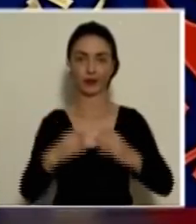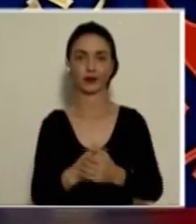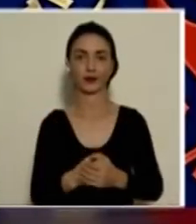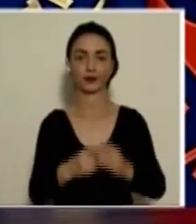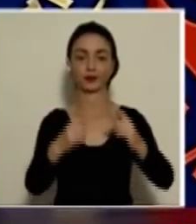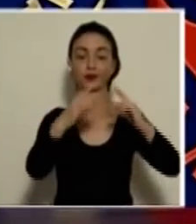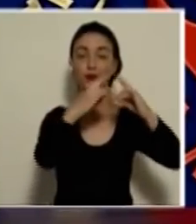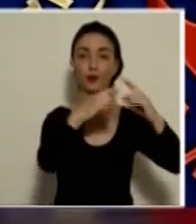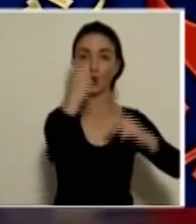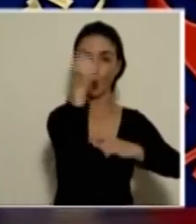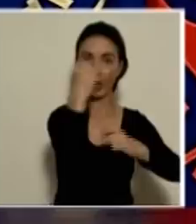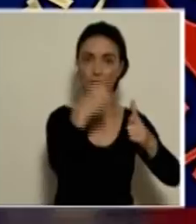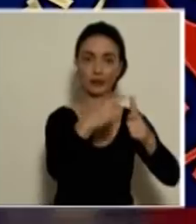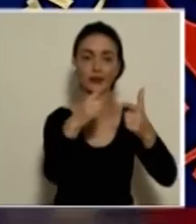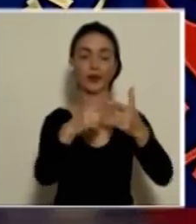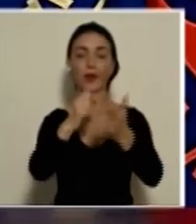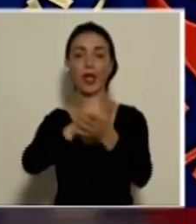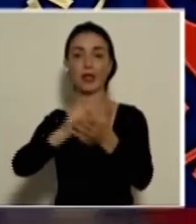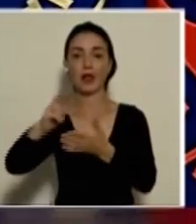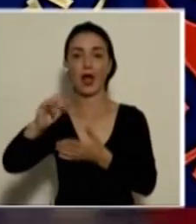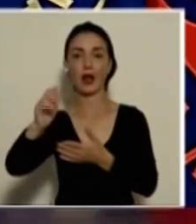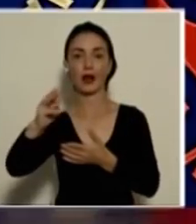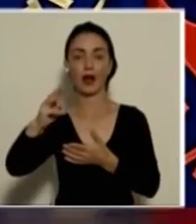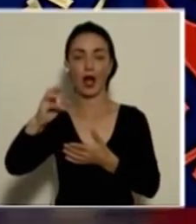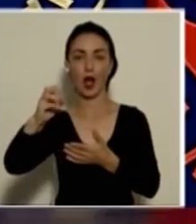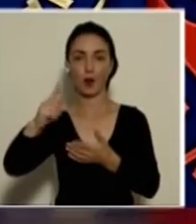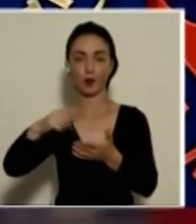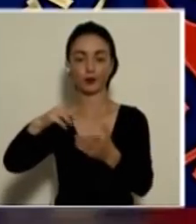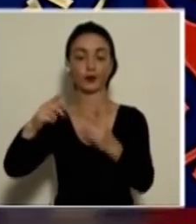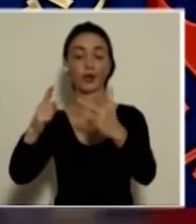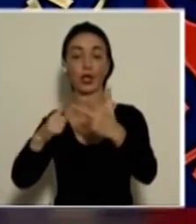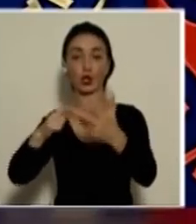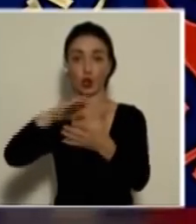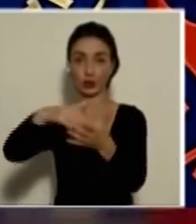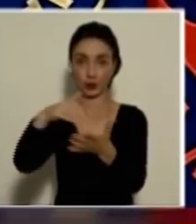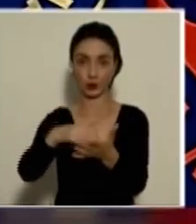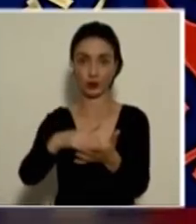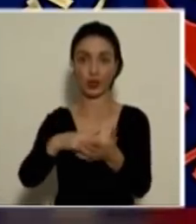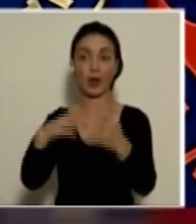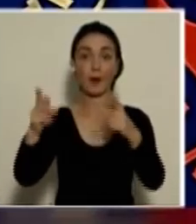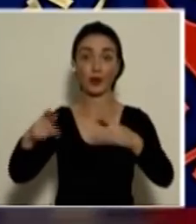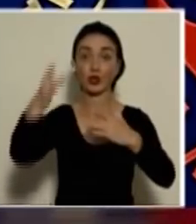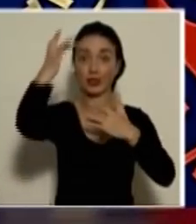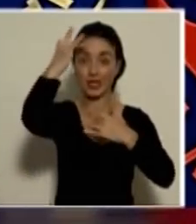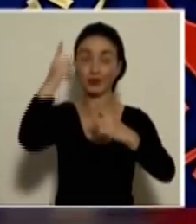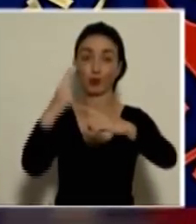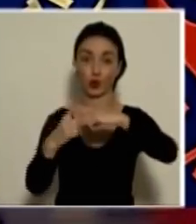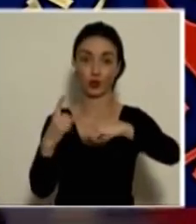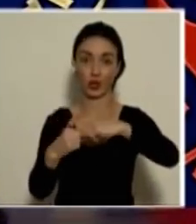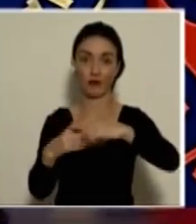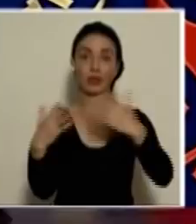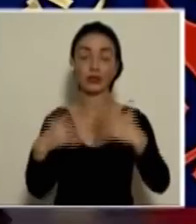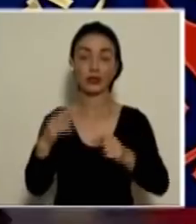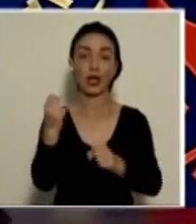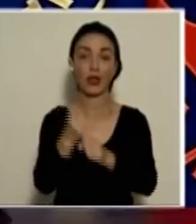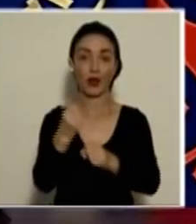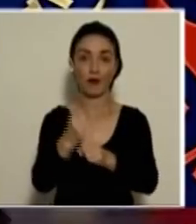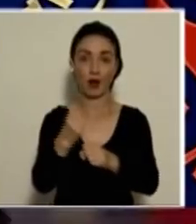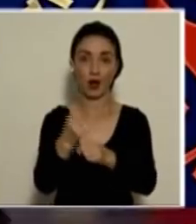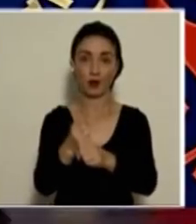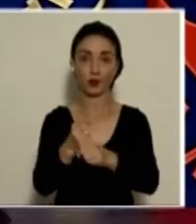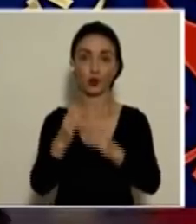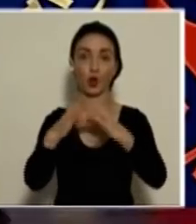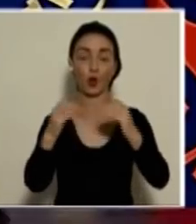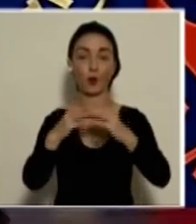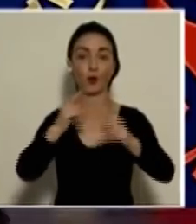en Guanacaste, otro en San Ramón y otro en el Valle Central, para positivos. Estamos trabajando junto a la Comisión